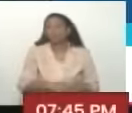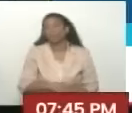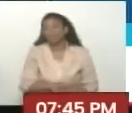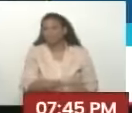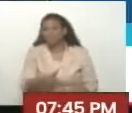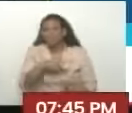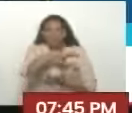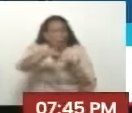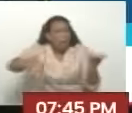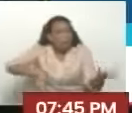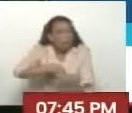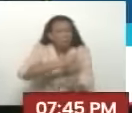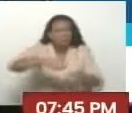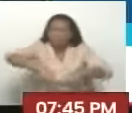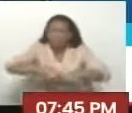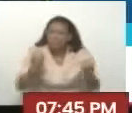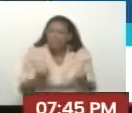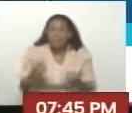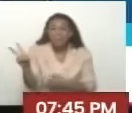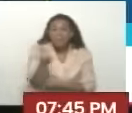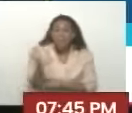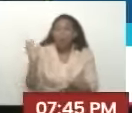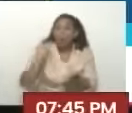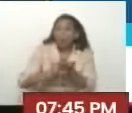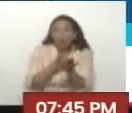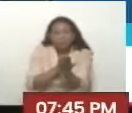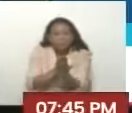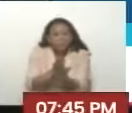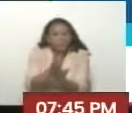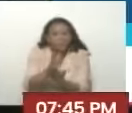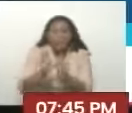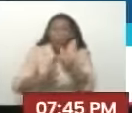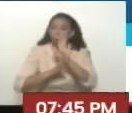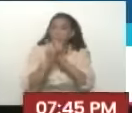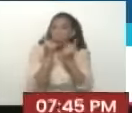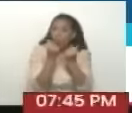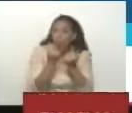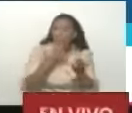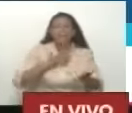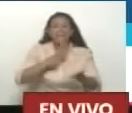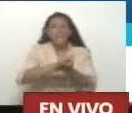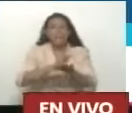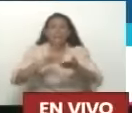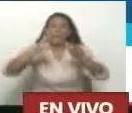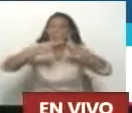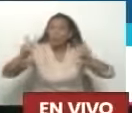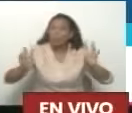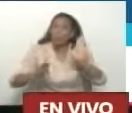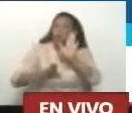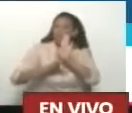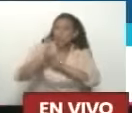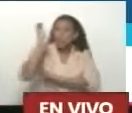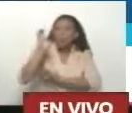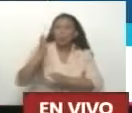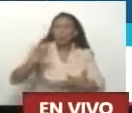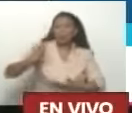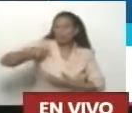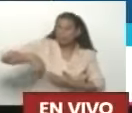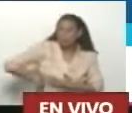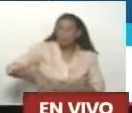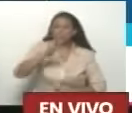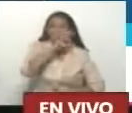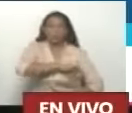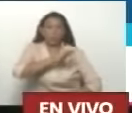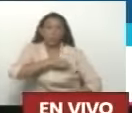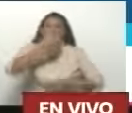Desestabilizar A Venezuela Para que Venezuela No siga su camino De recuperación Económica Estabilidad Económica Crecimiento Recuperación Social